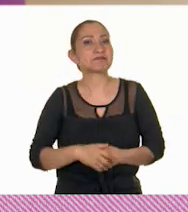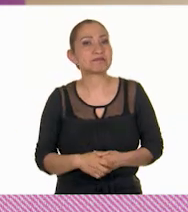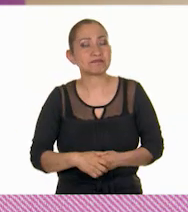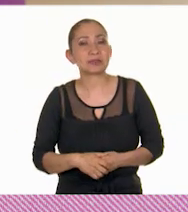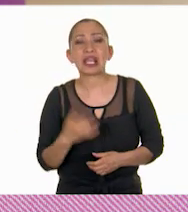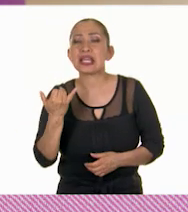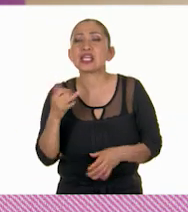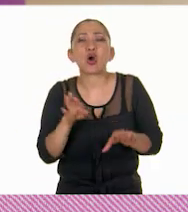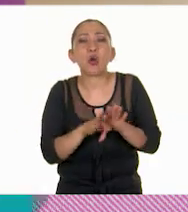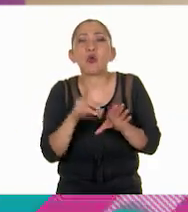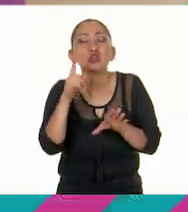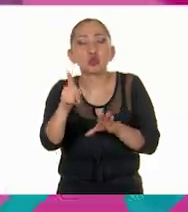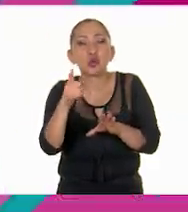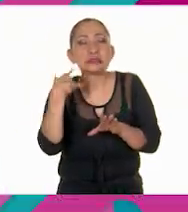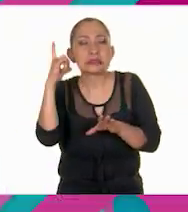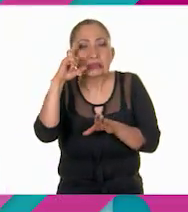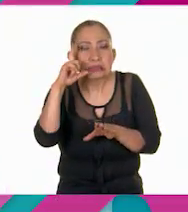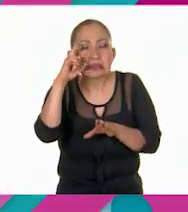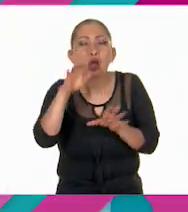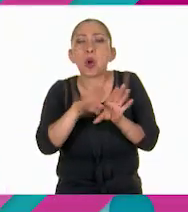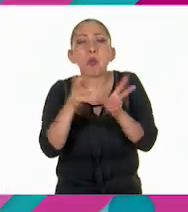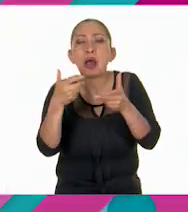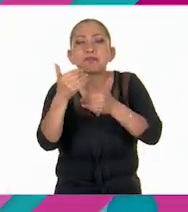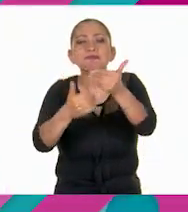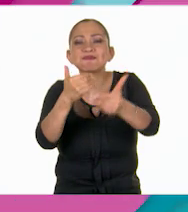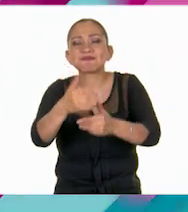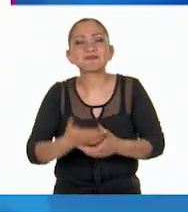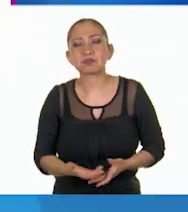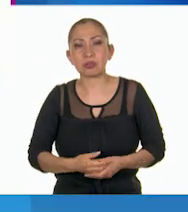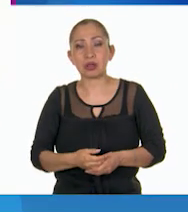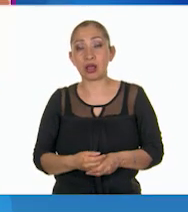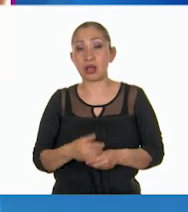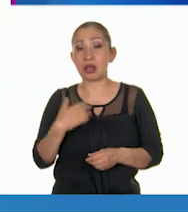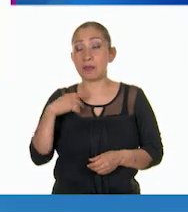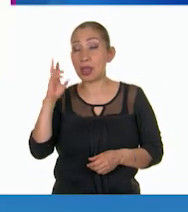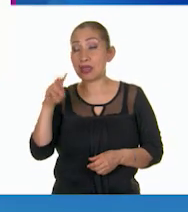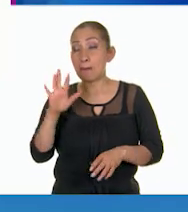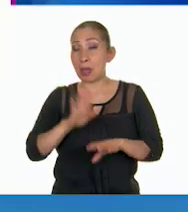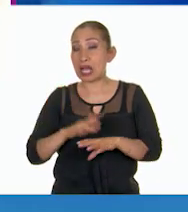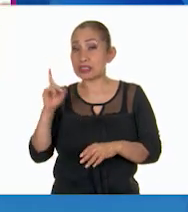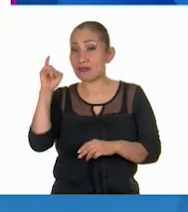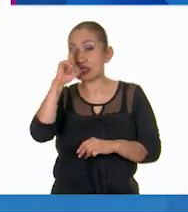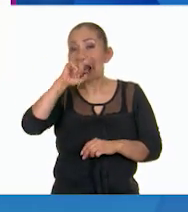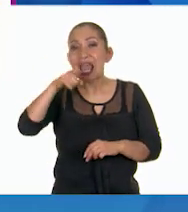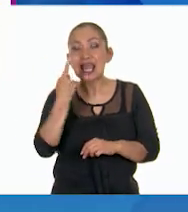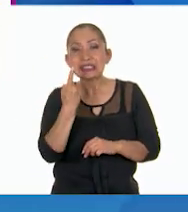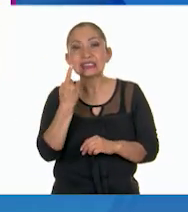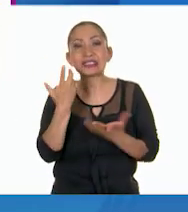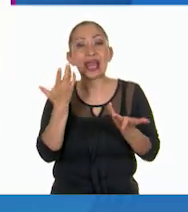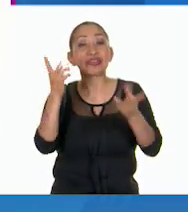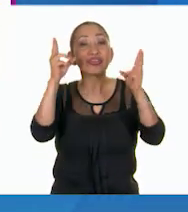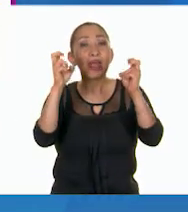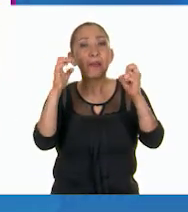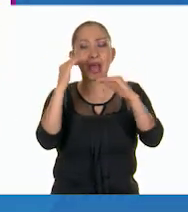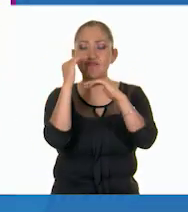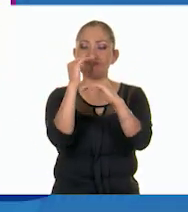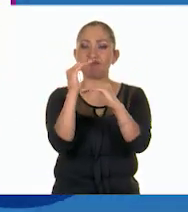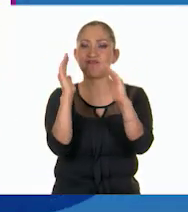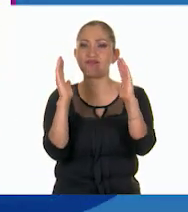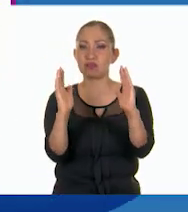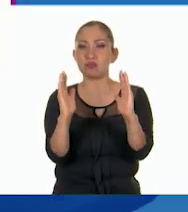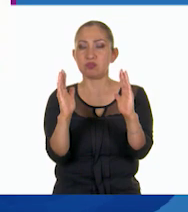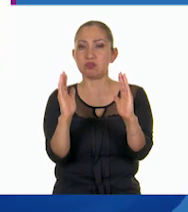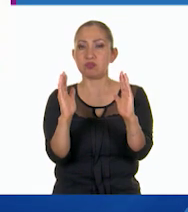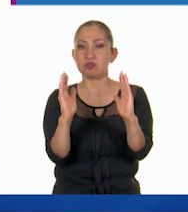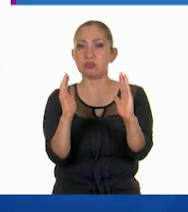¿Y cómo superaste esos retos? Definitivamente lo más complicado es delimitar el tema. Esto